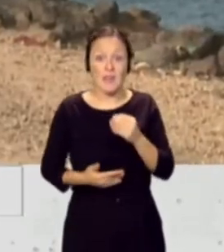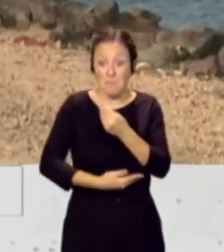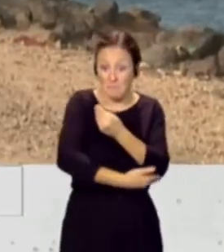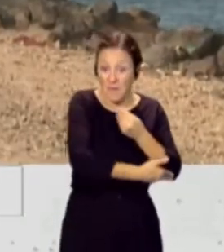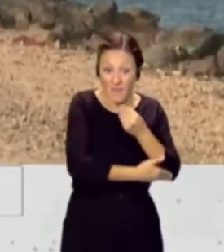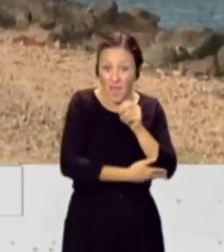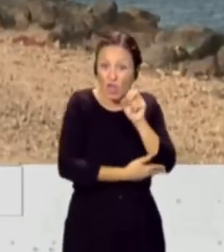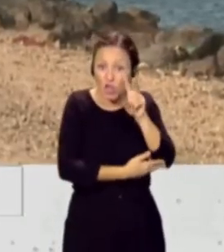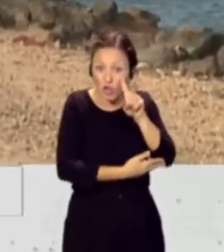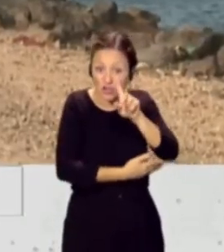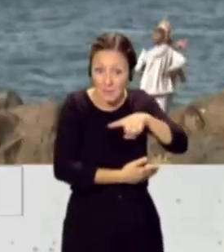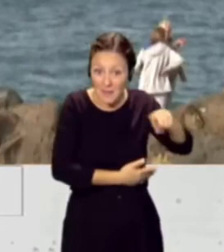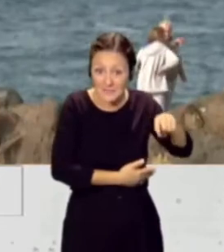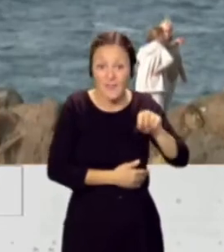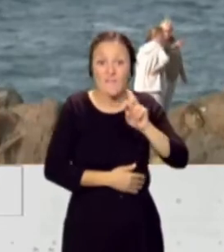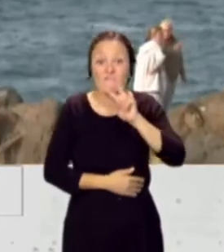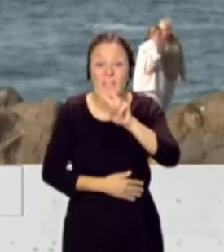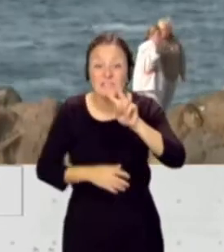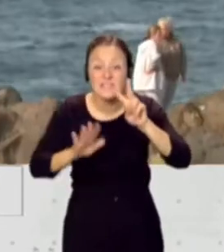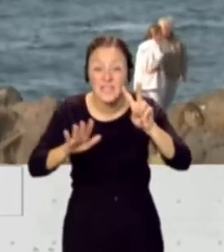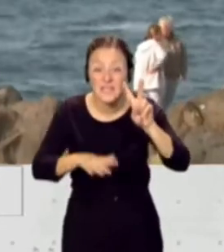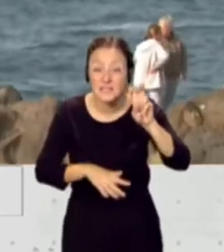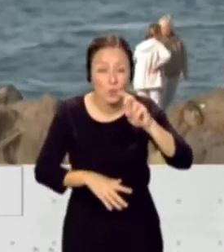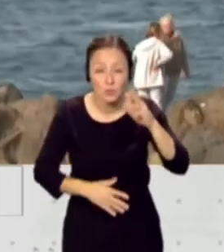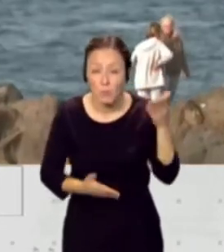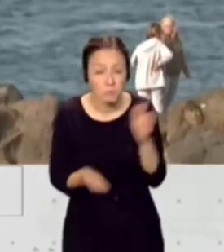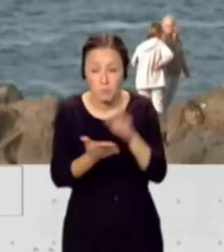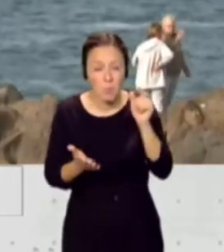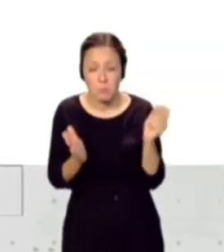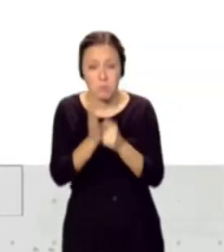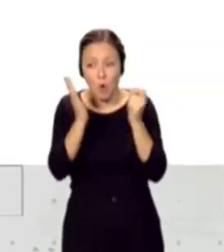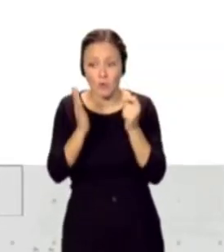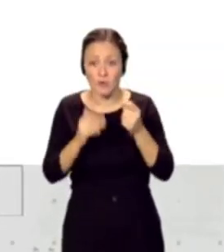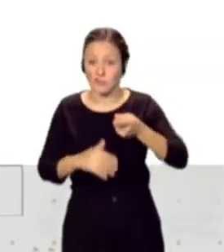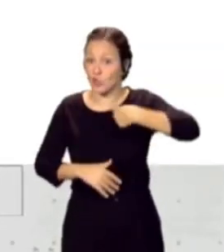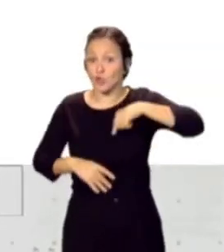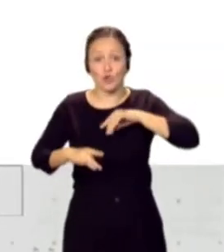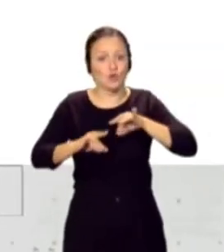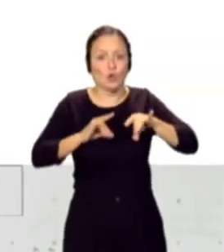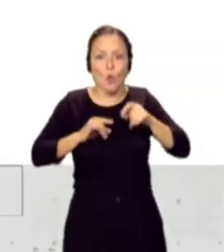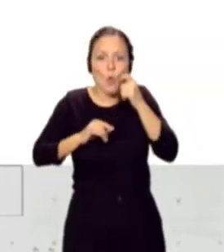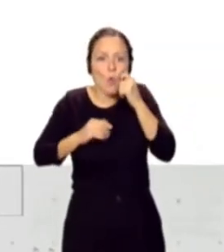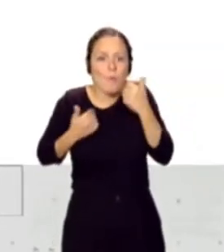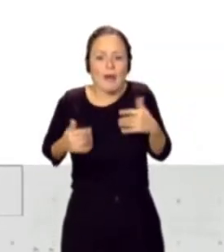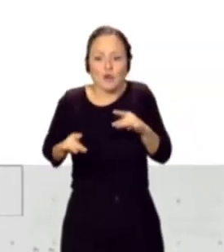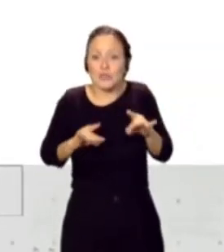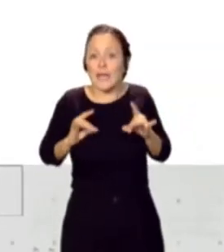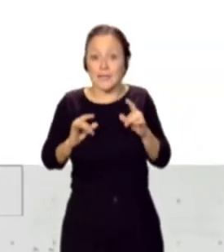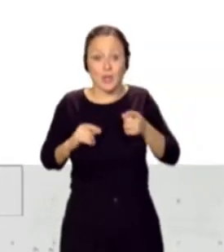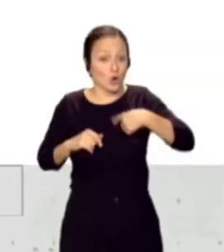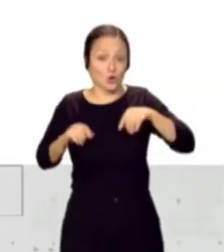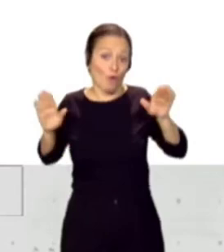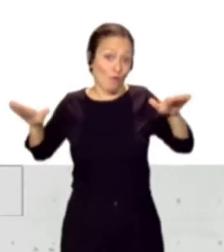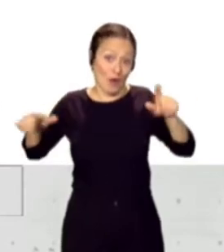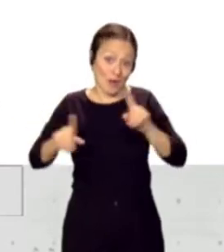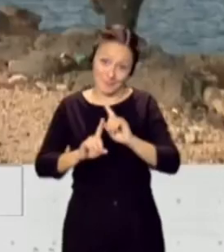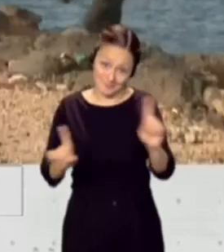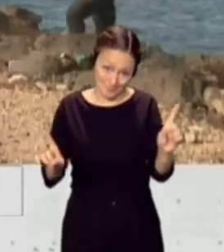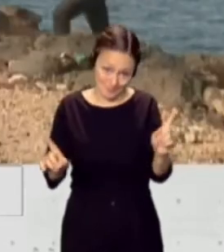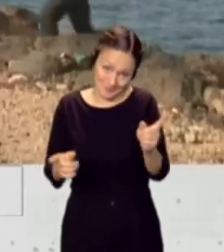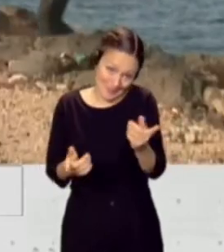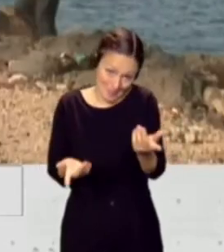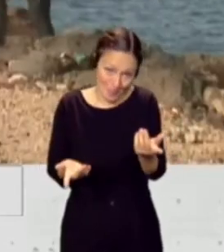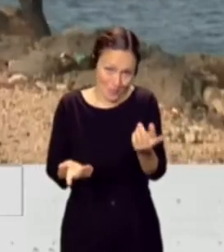en 27 segundos. La especie humana somos una especie terrestre, no podemos volar, no lo intenten, por favor. Sí podemos